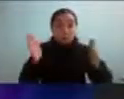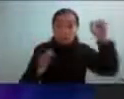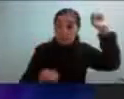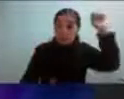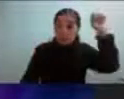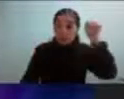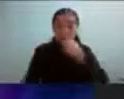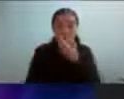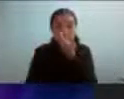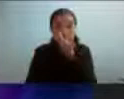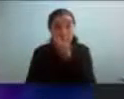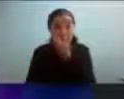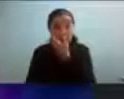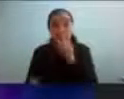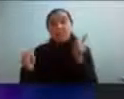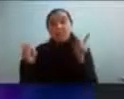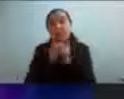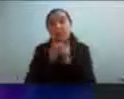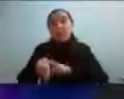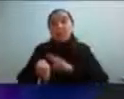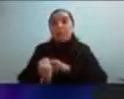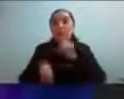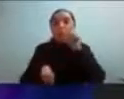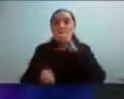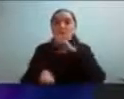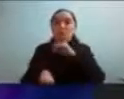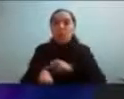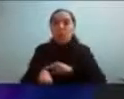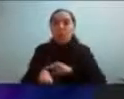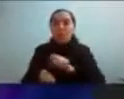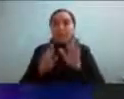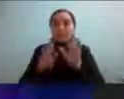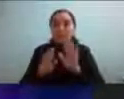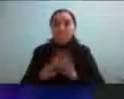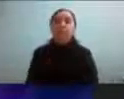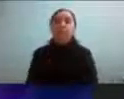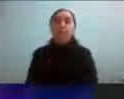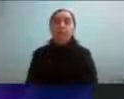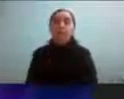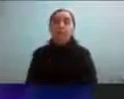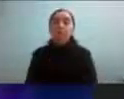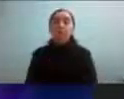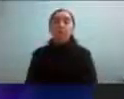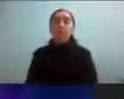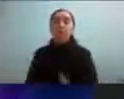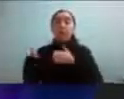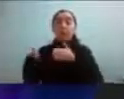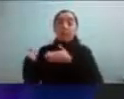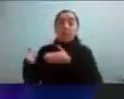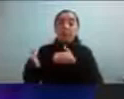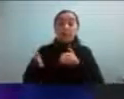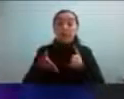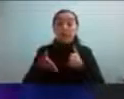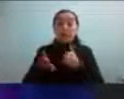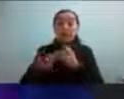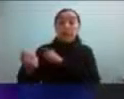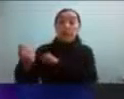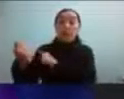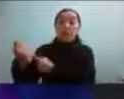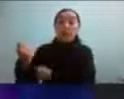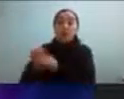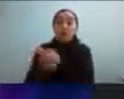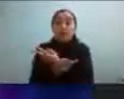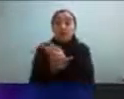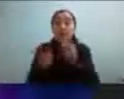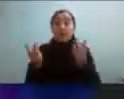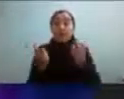muy resumidamente porque me queda un minuto y medio voy a abrir algunos caminos posibles o sea tenemos que fortalecer los servicios de diagnóstico